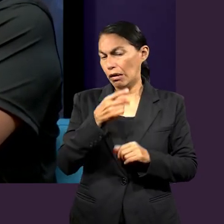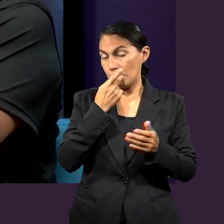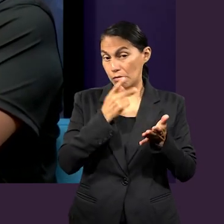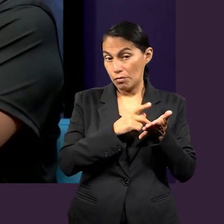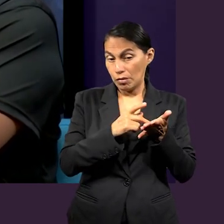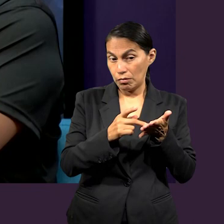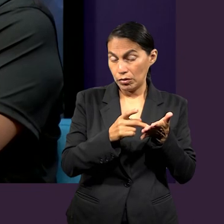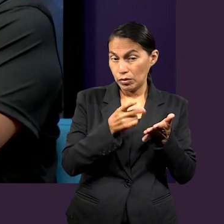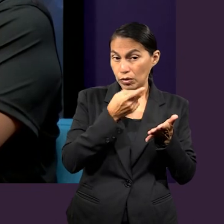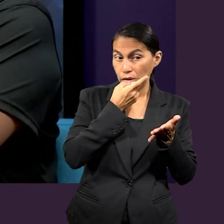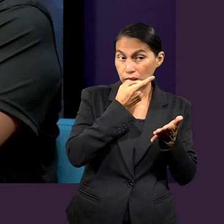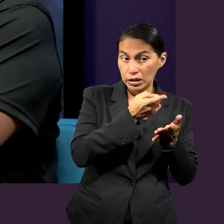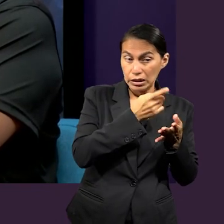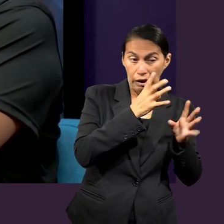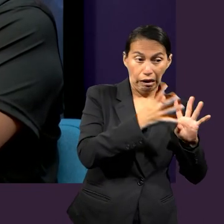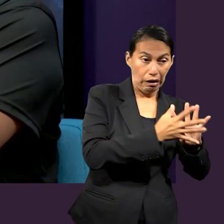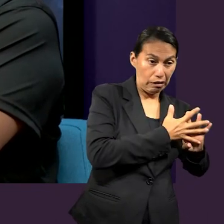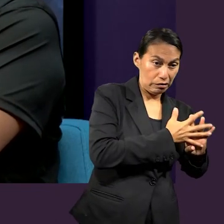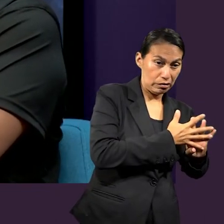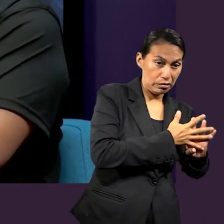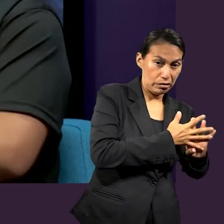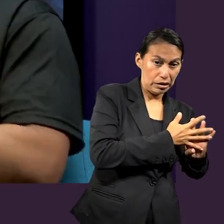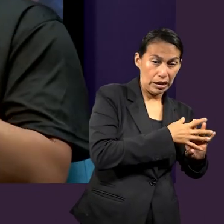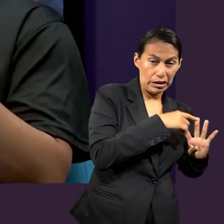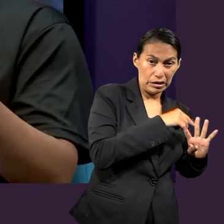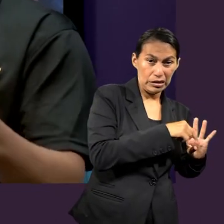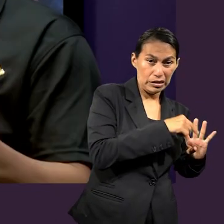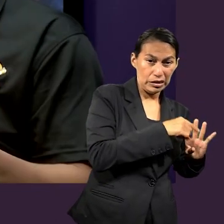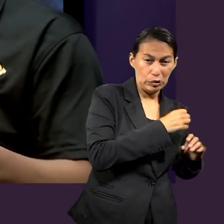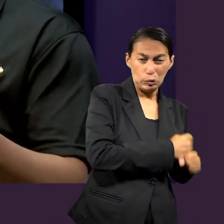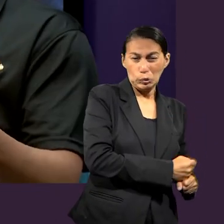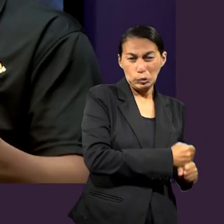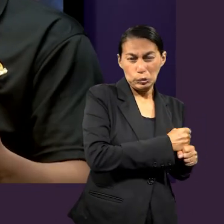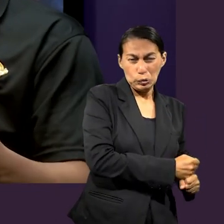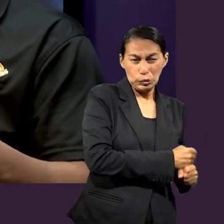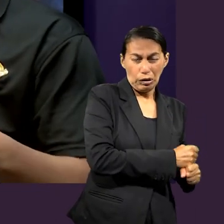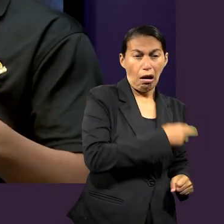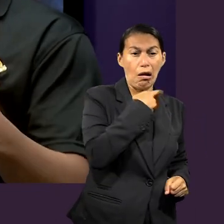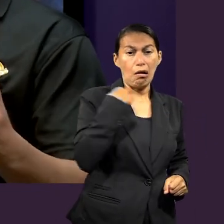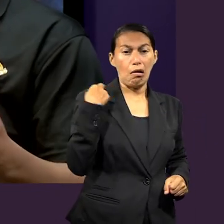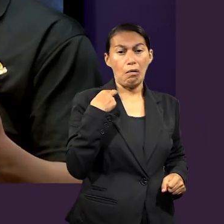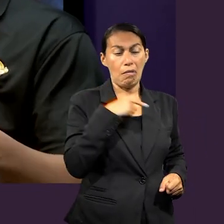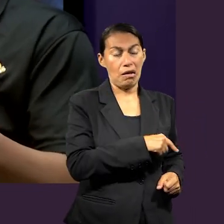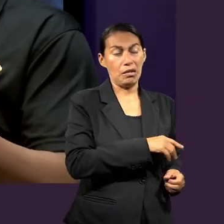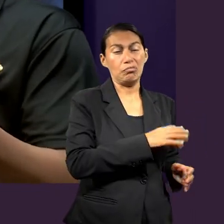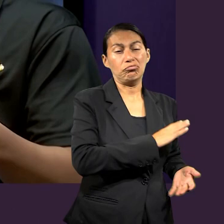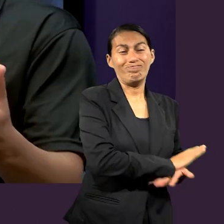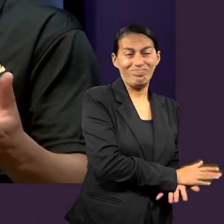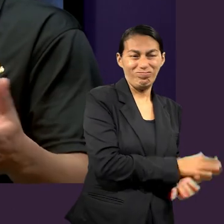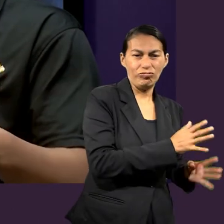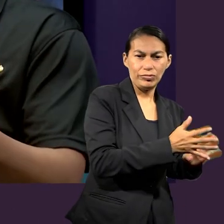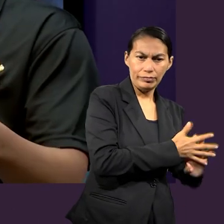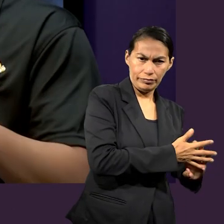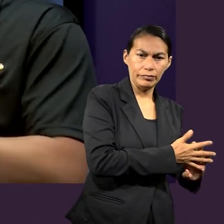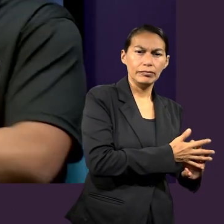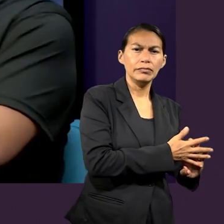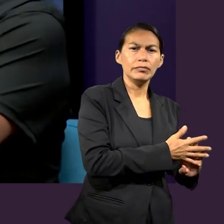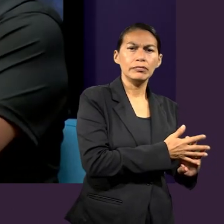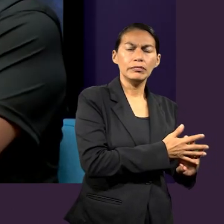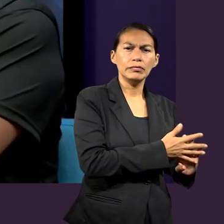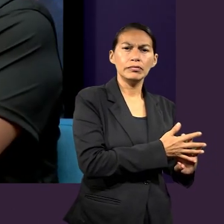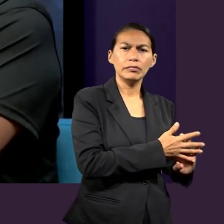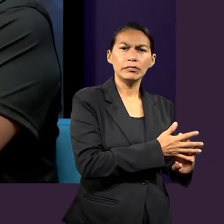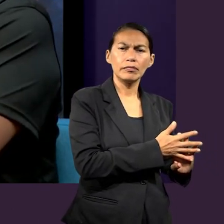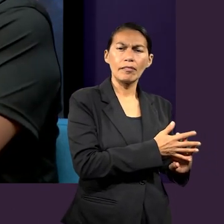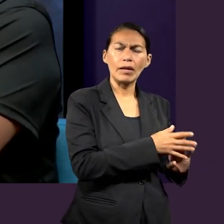final de cuentas, usted en la introducción mencionó que Pablo estaba en un sentido encarcelado o bajo este yugo romano, digamos, que se le había